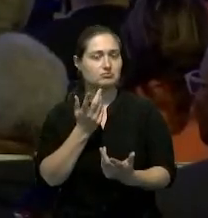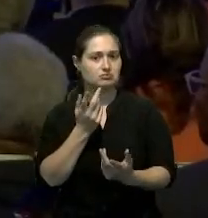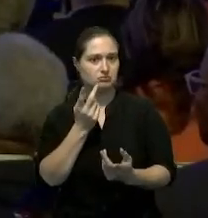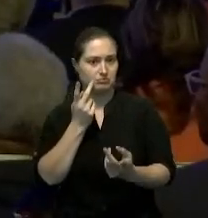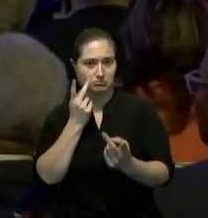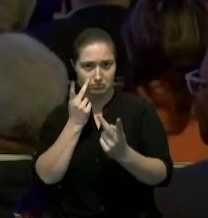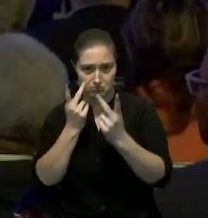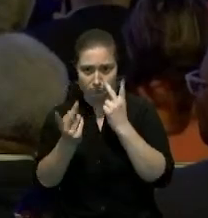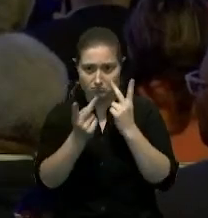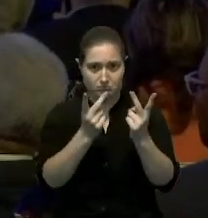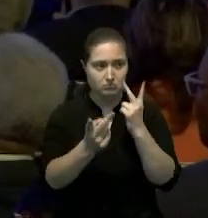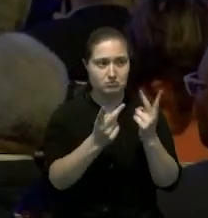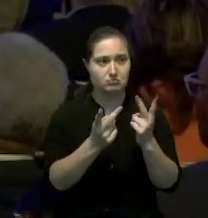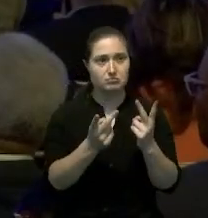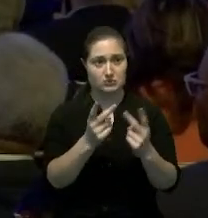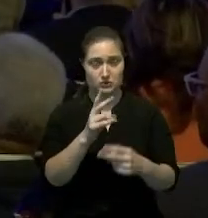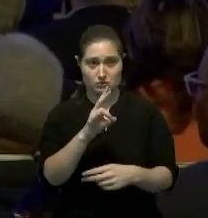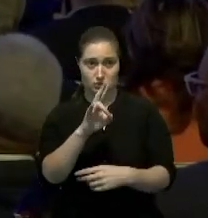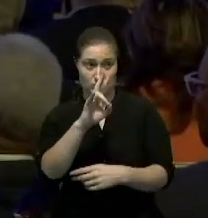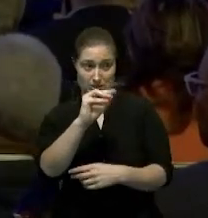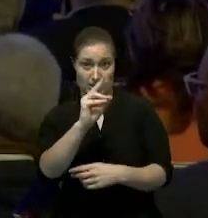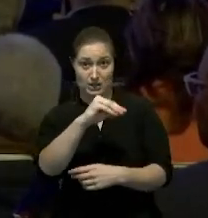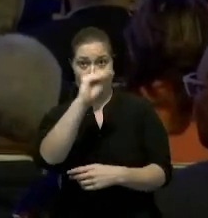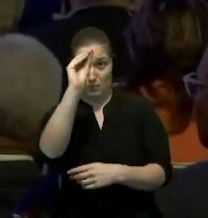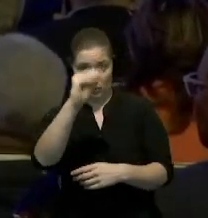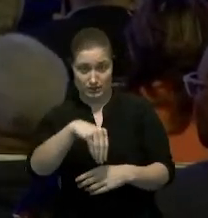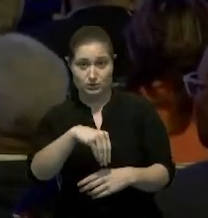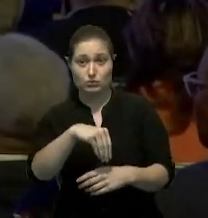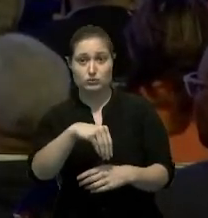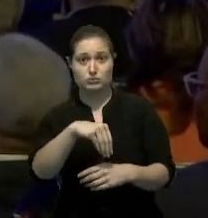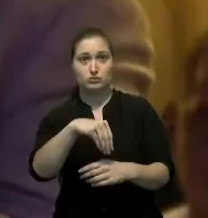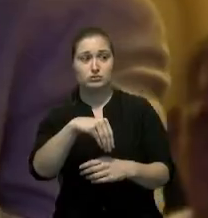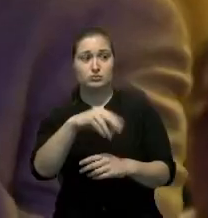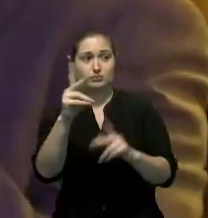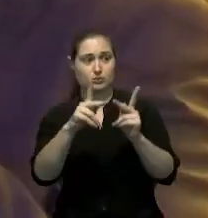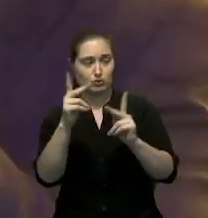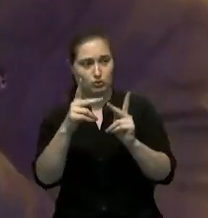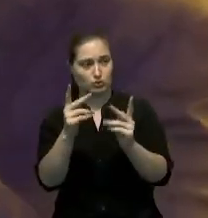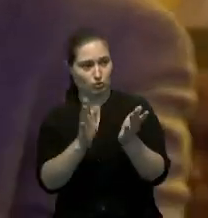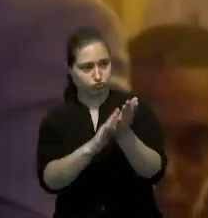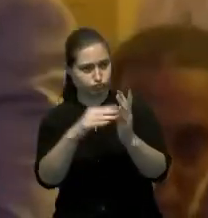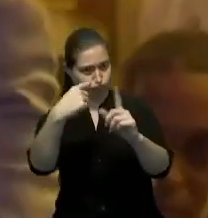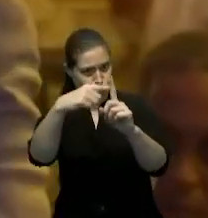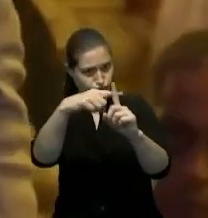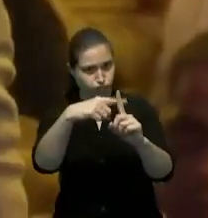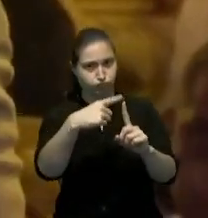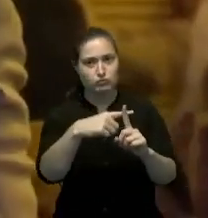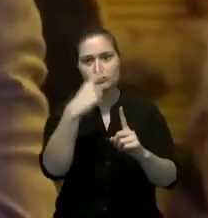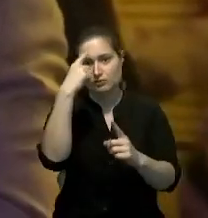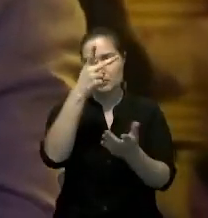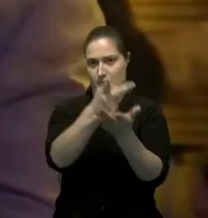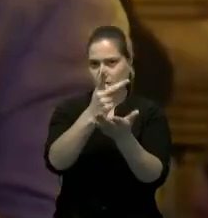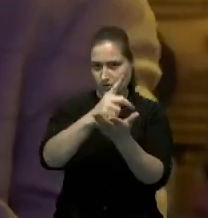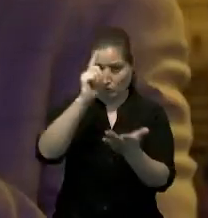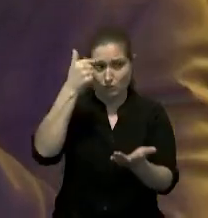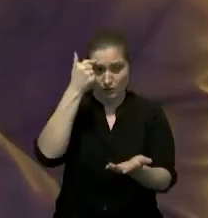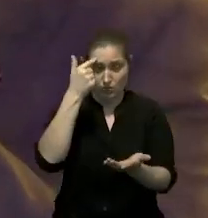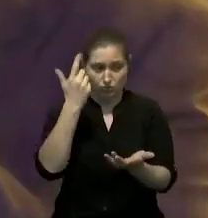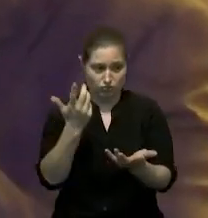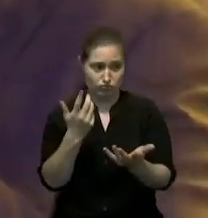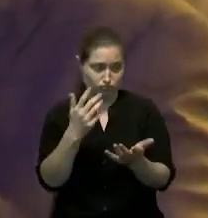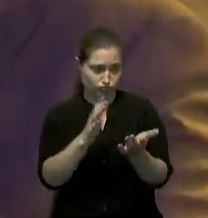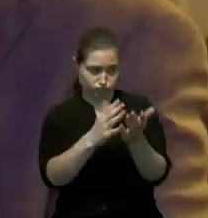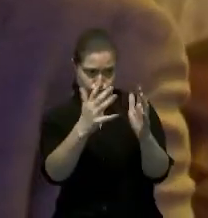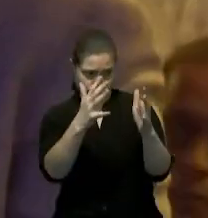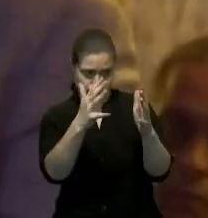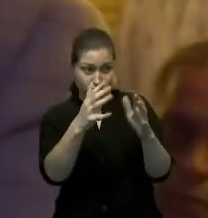aceptación de por encima del 70% cuando se trata al manejo de los recursos del estado y el esfuerzo que está